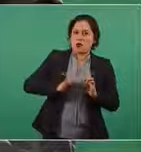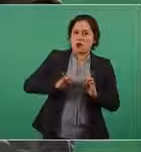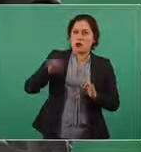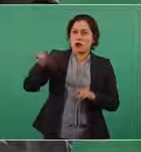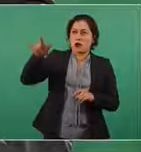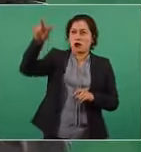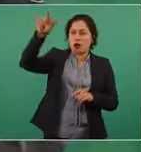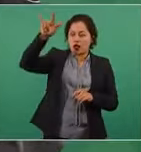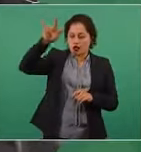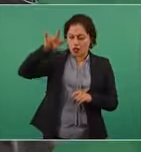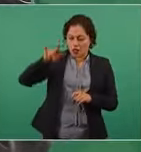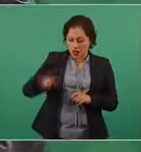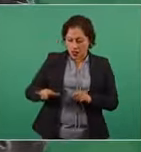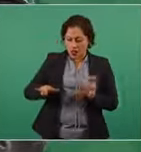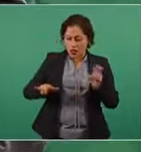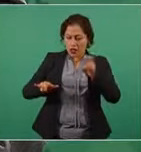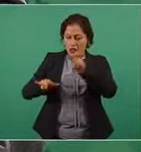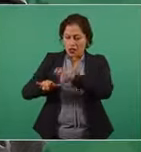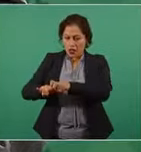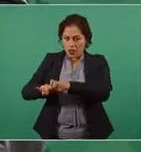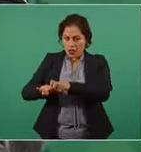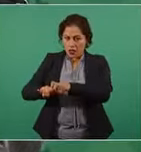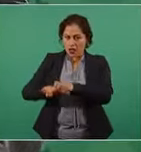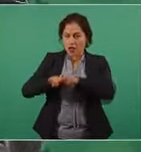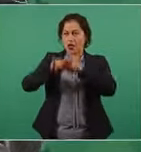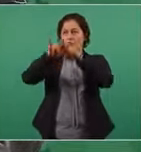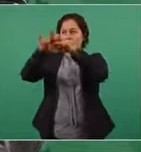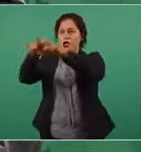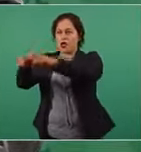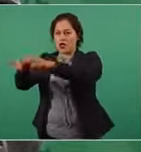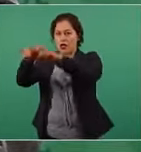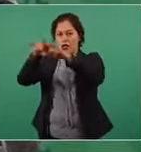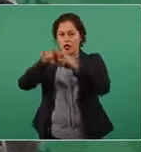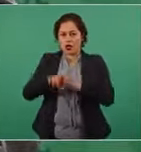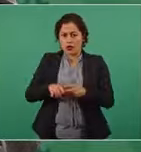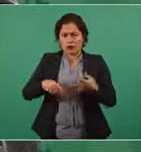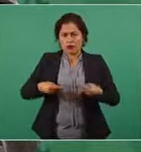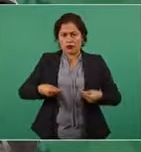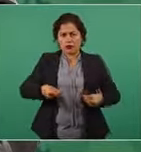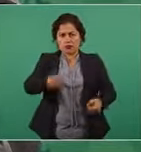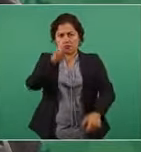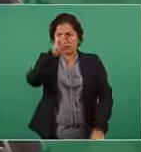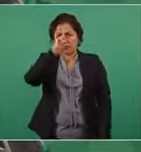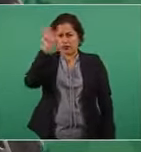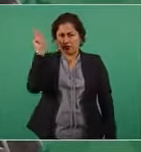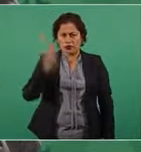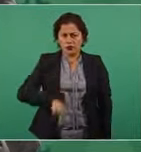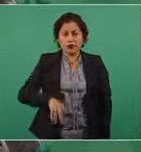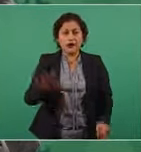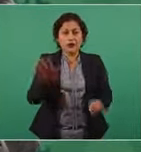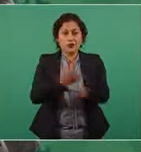que ni siquiera está hecho para esos viajes?